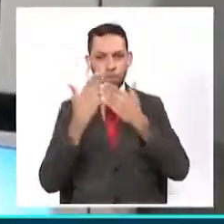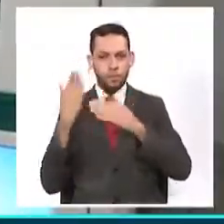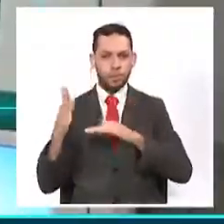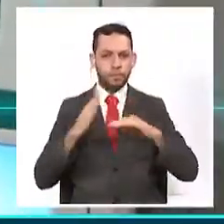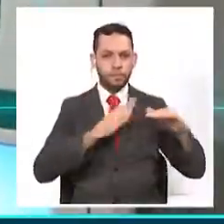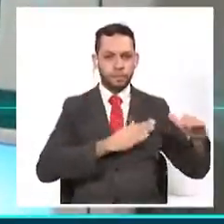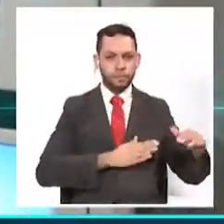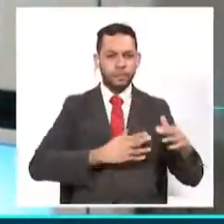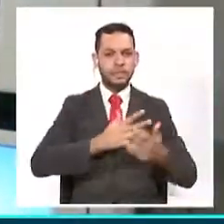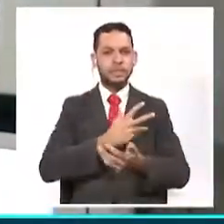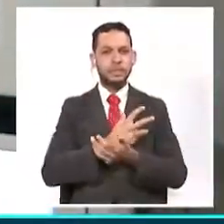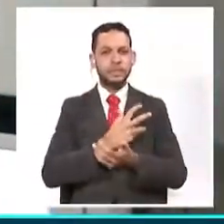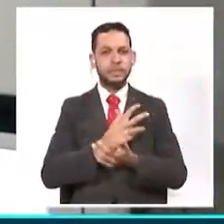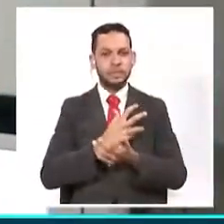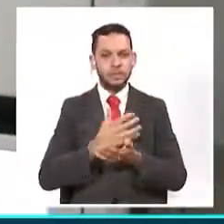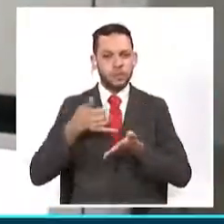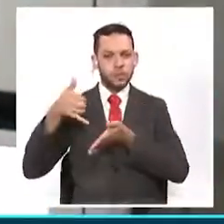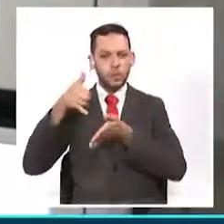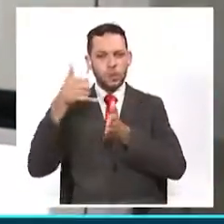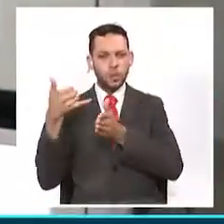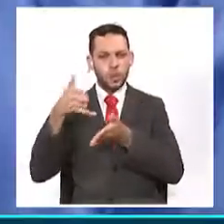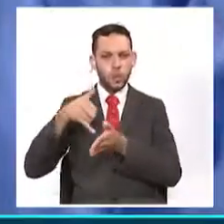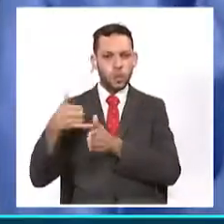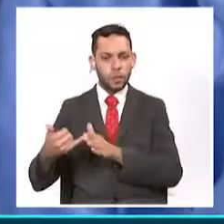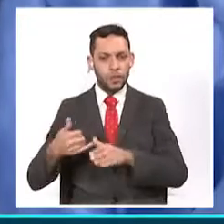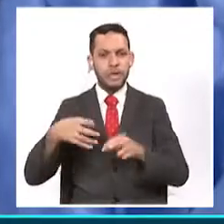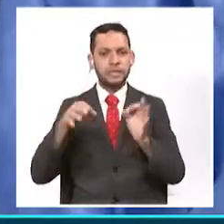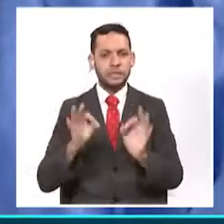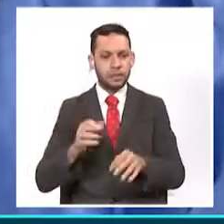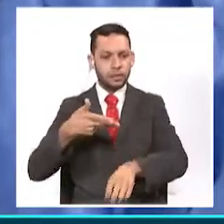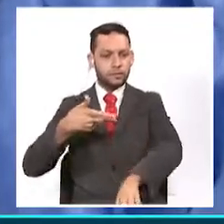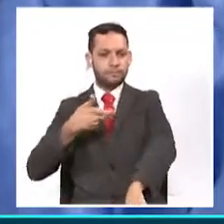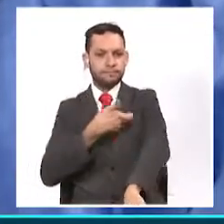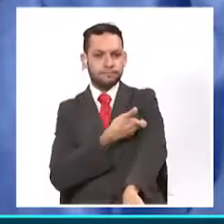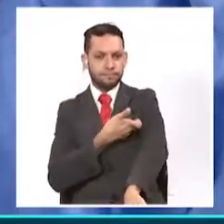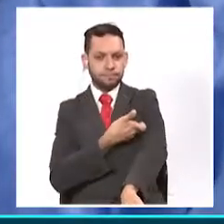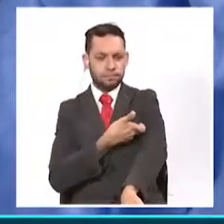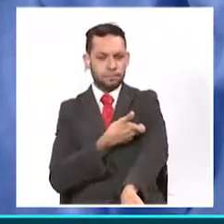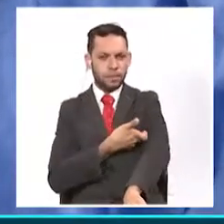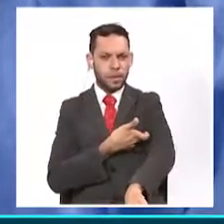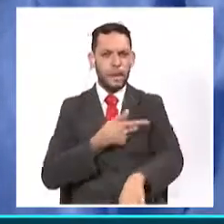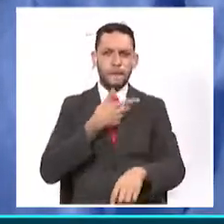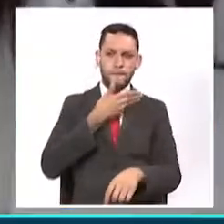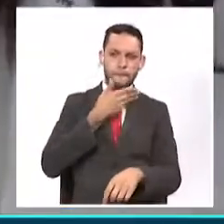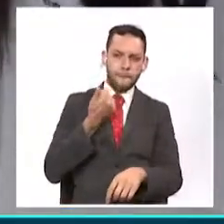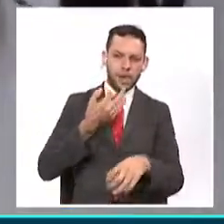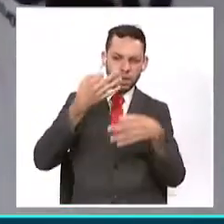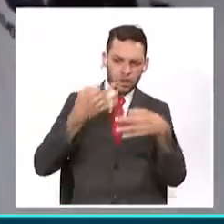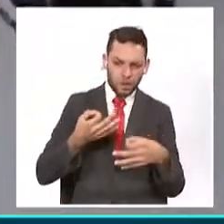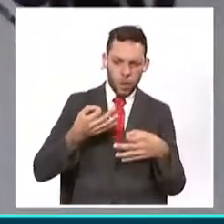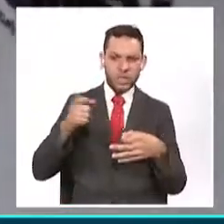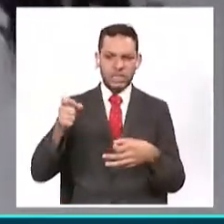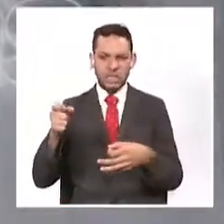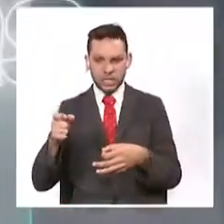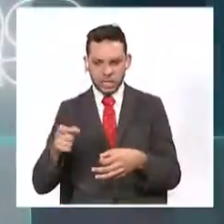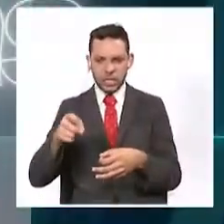Científicos quindianos evalúan si la segunda dosis de la vacuna contra el COVID-19 es realmente necesaria.